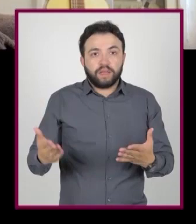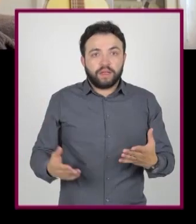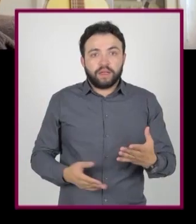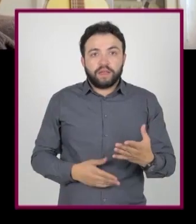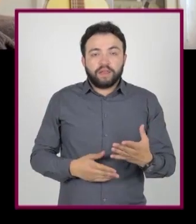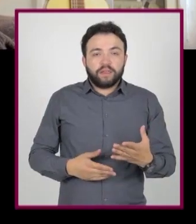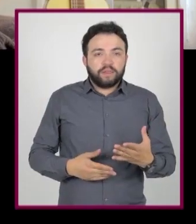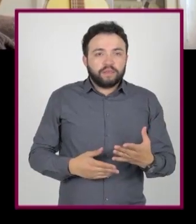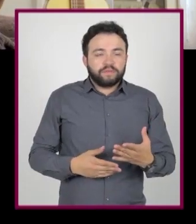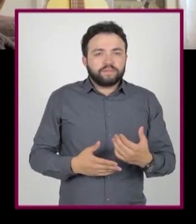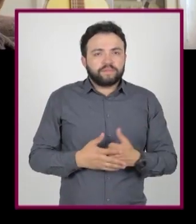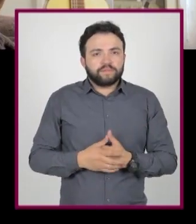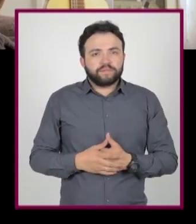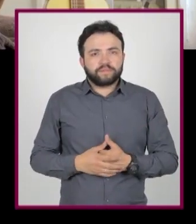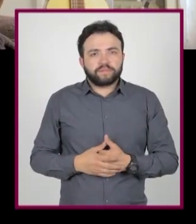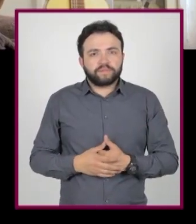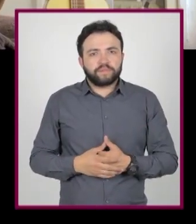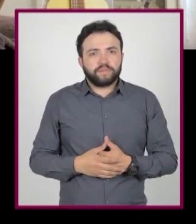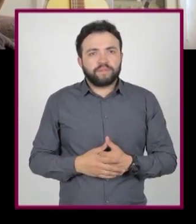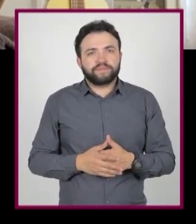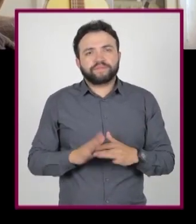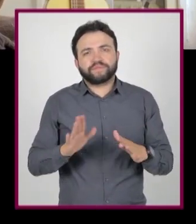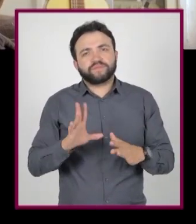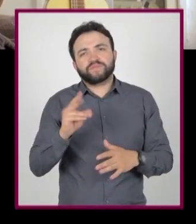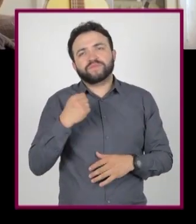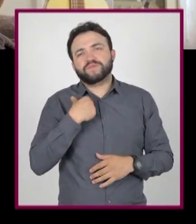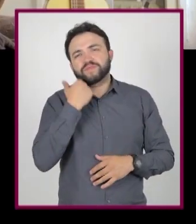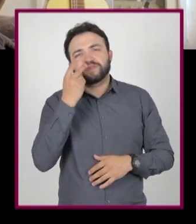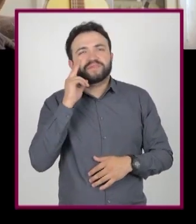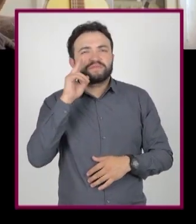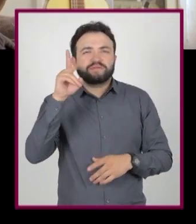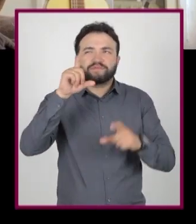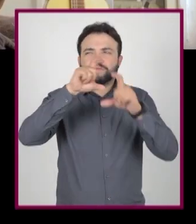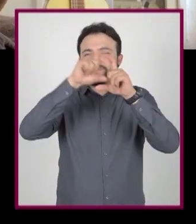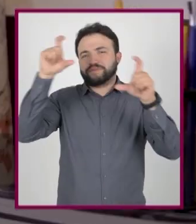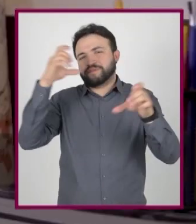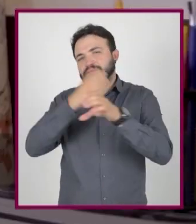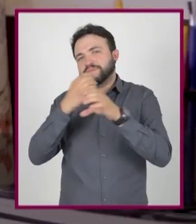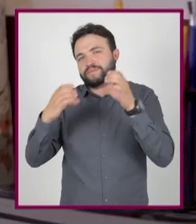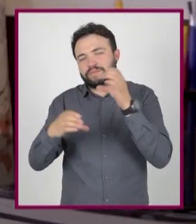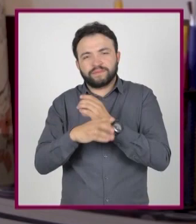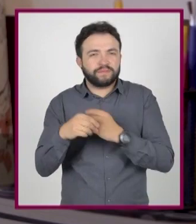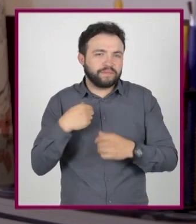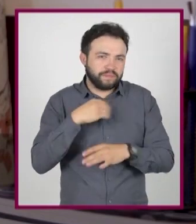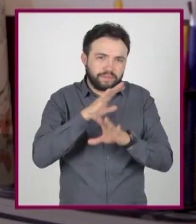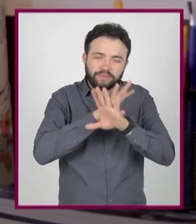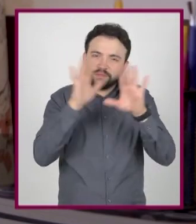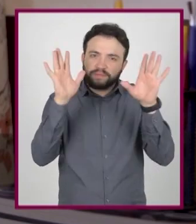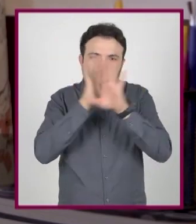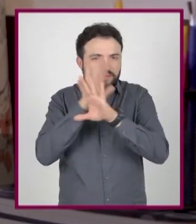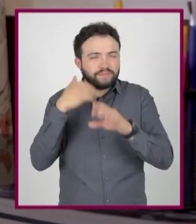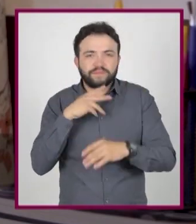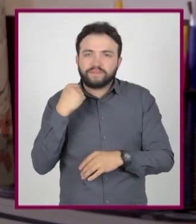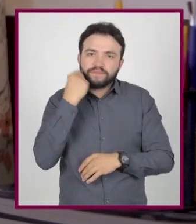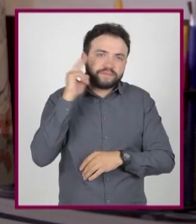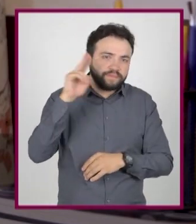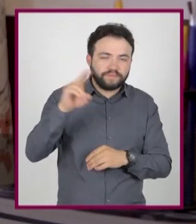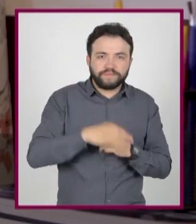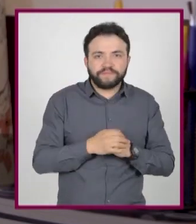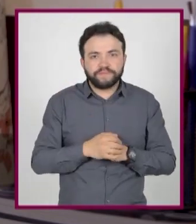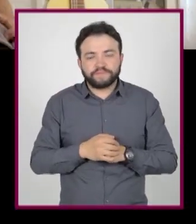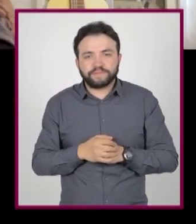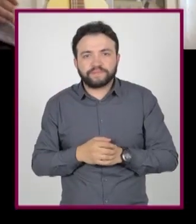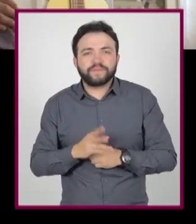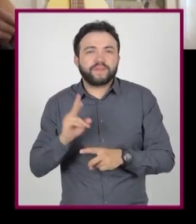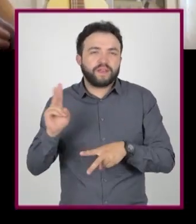Vamos a parar un poco. ¿Por qué? Ay, no, Juanmán. No queremos ver tu colección de cosas que estaba desayunando y que se parecen